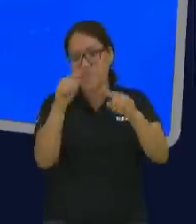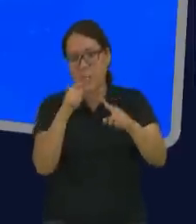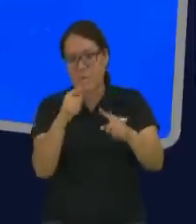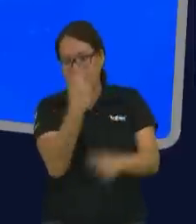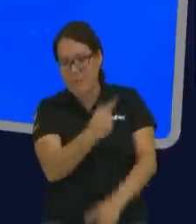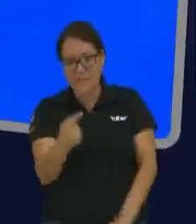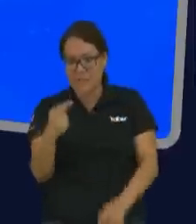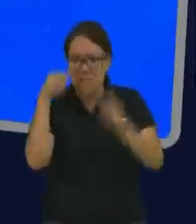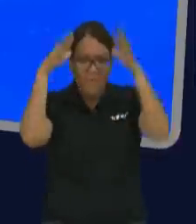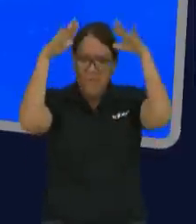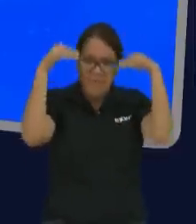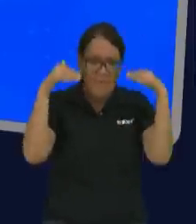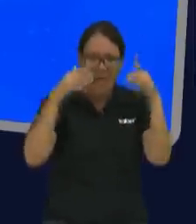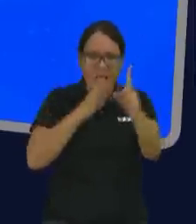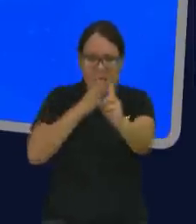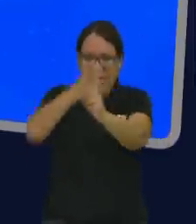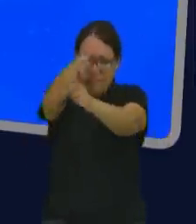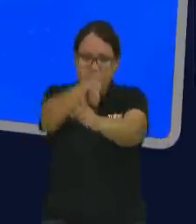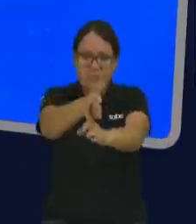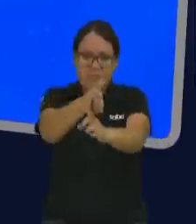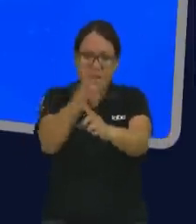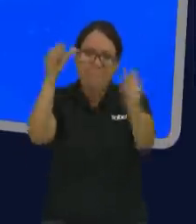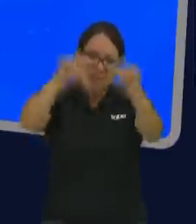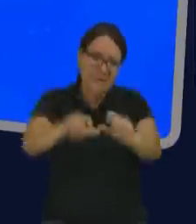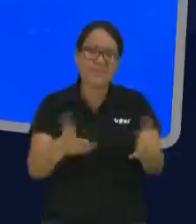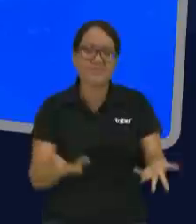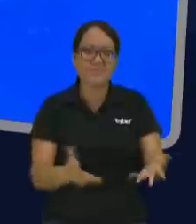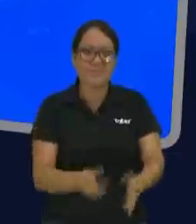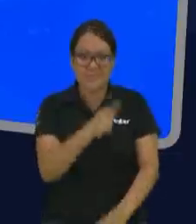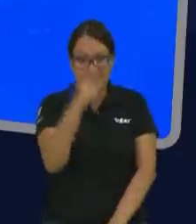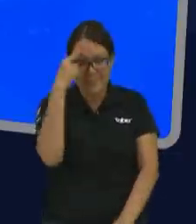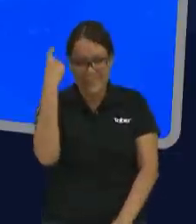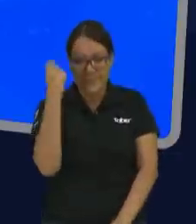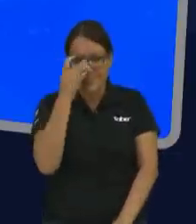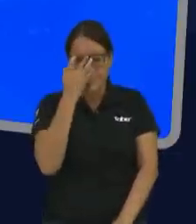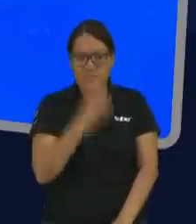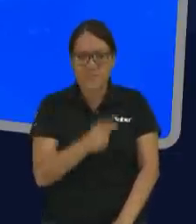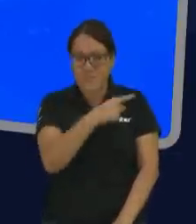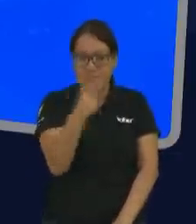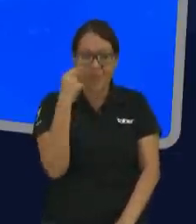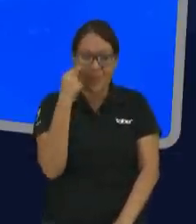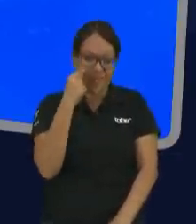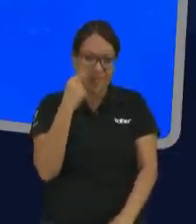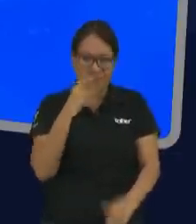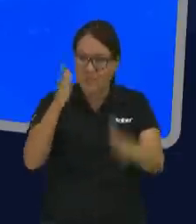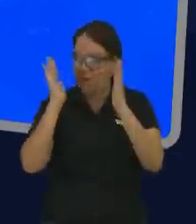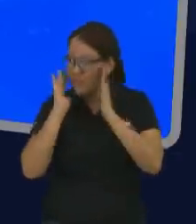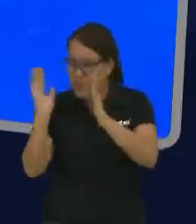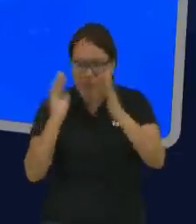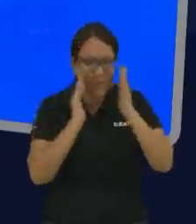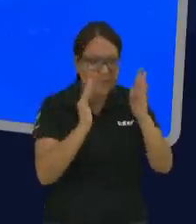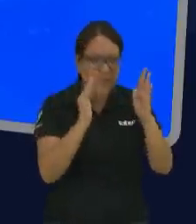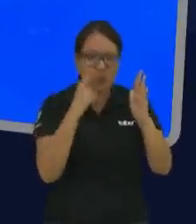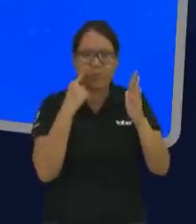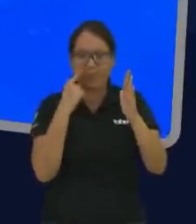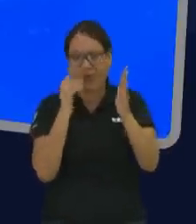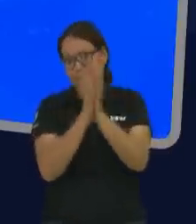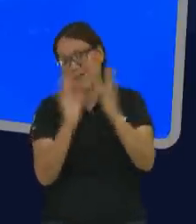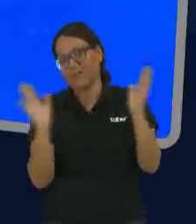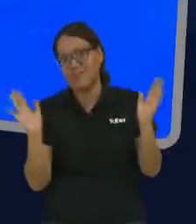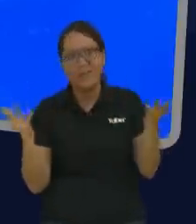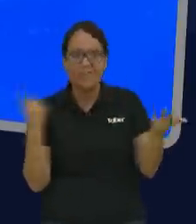y reciben el daño se acuerda que comenzó hablando la hermana Patty cuidado a quien escuchas ni un amén